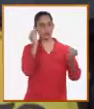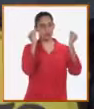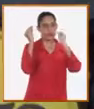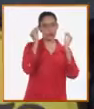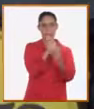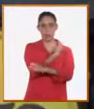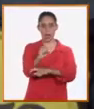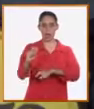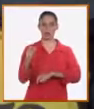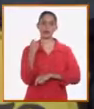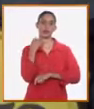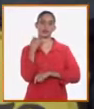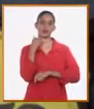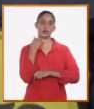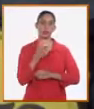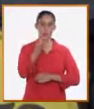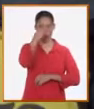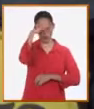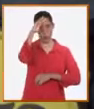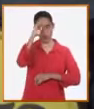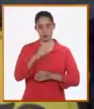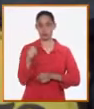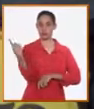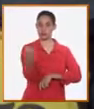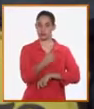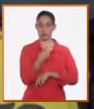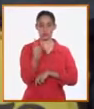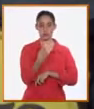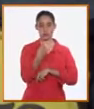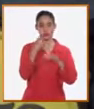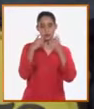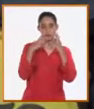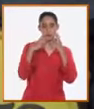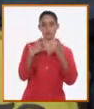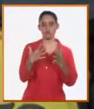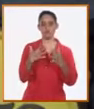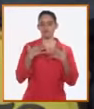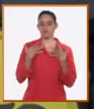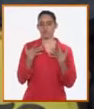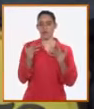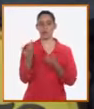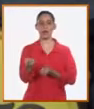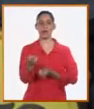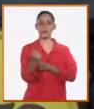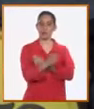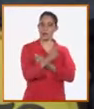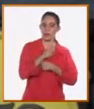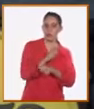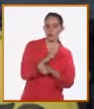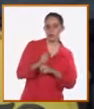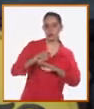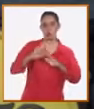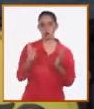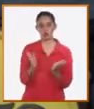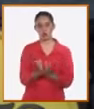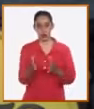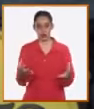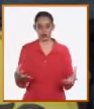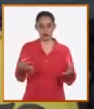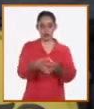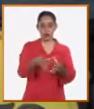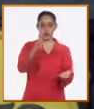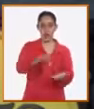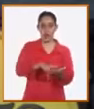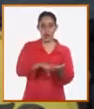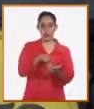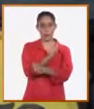maestros ron cubanos. Para nosotros, como miembros del equipo de maestros del ron